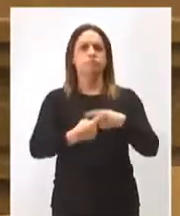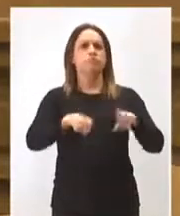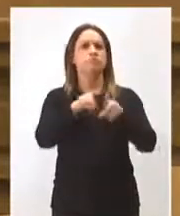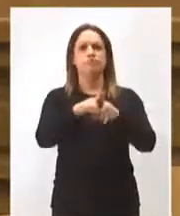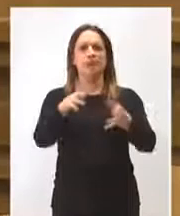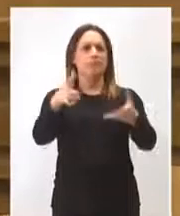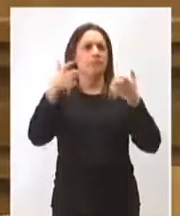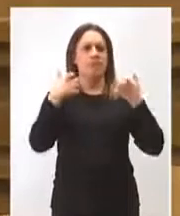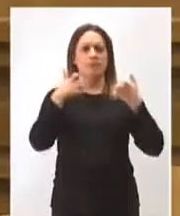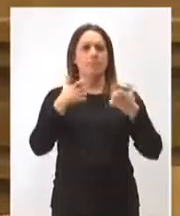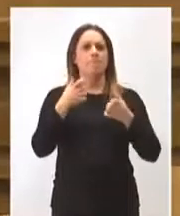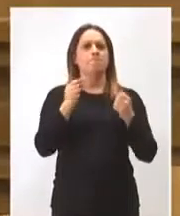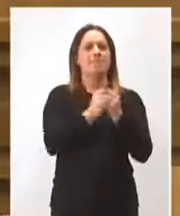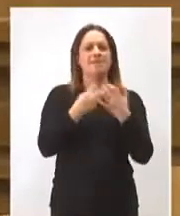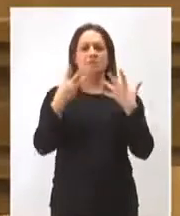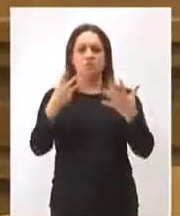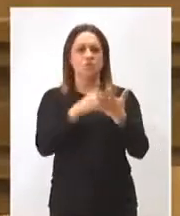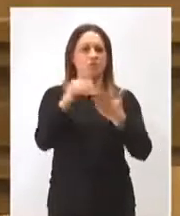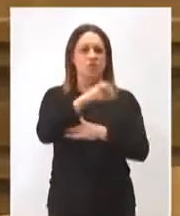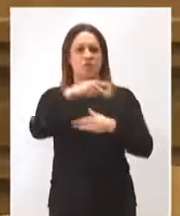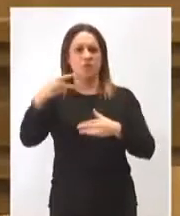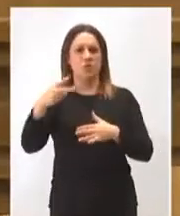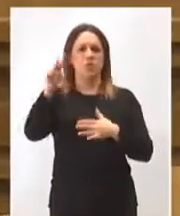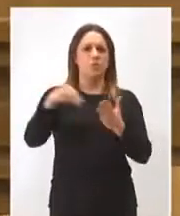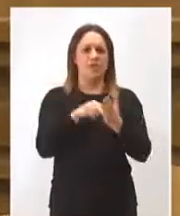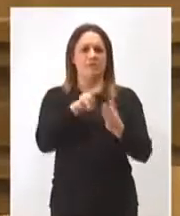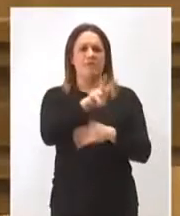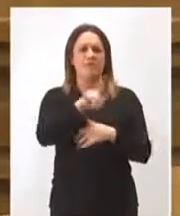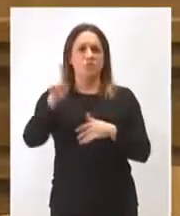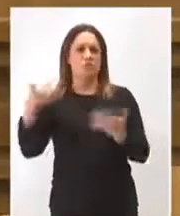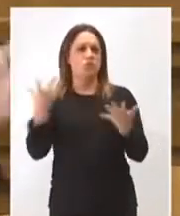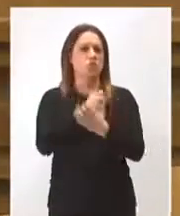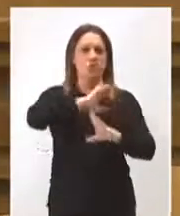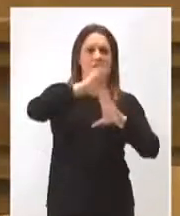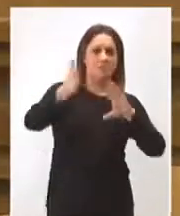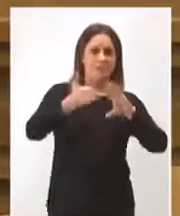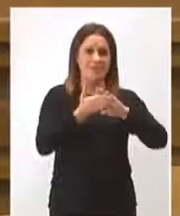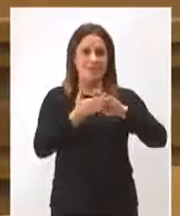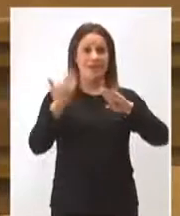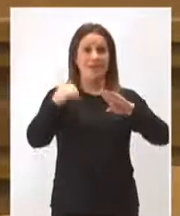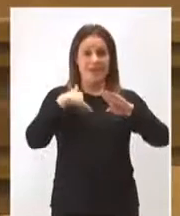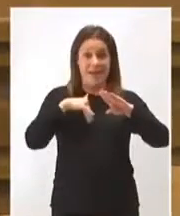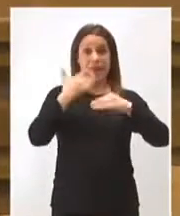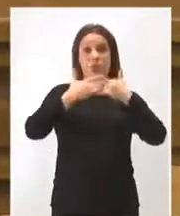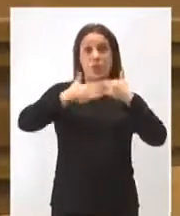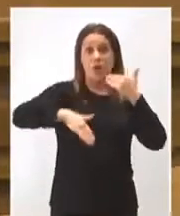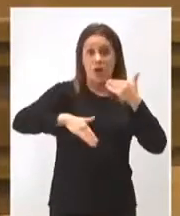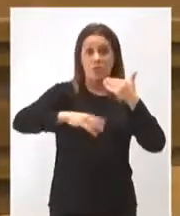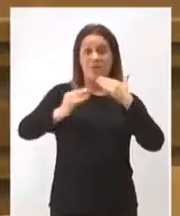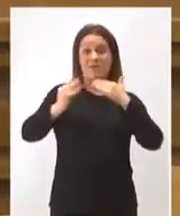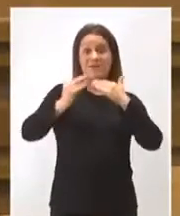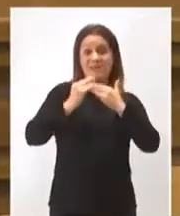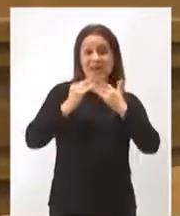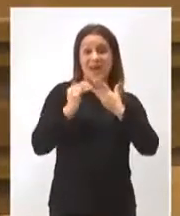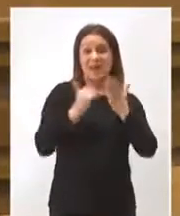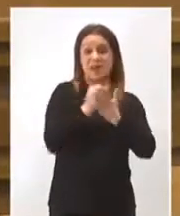28,5 millones de euros en el 2021 para todos los expedientes que ya podrían haber caducado y dejado de ingresar en la agricultura